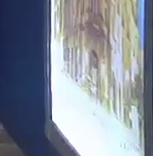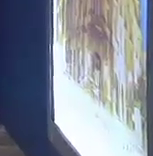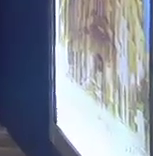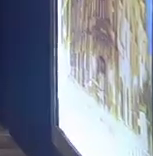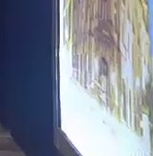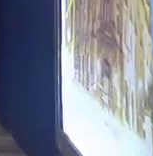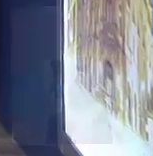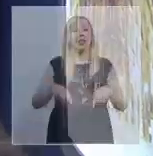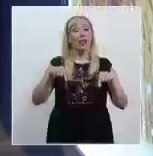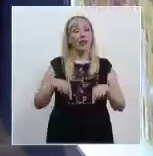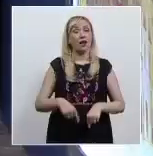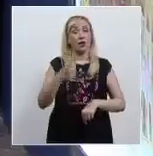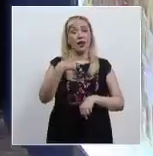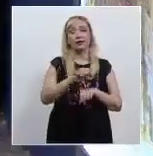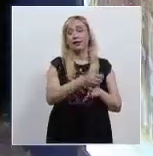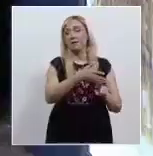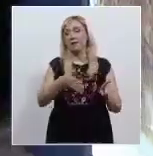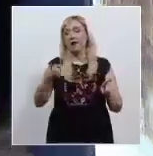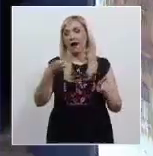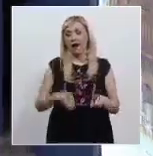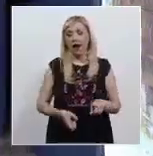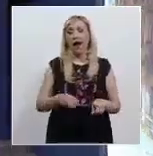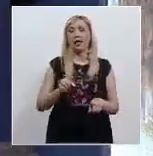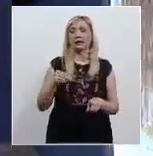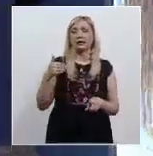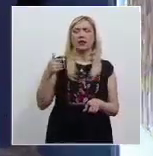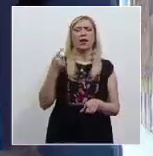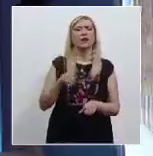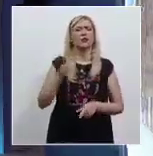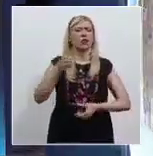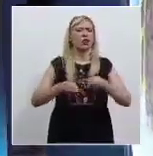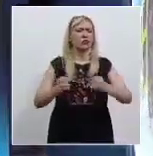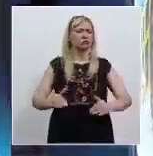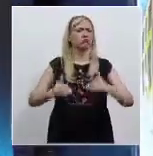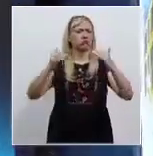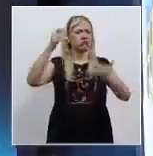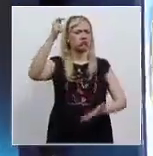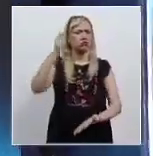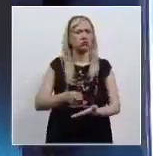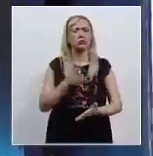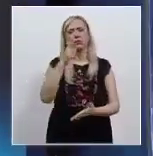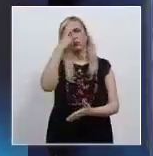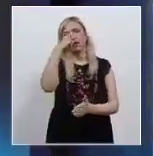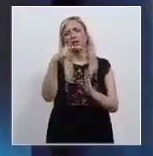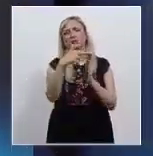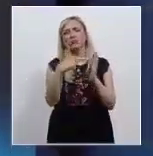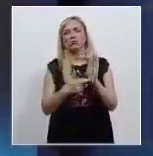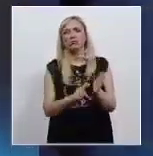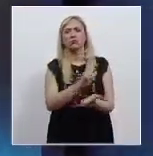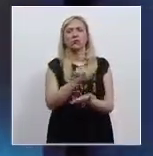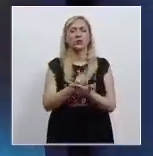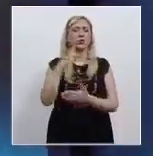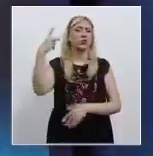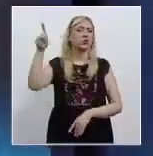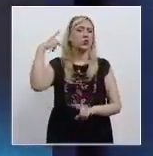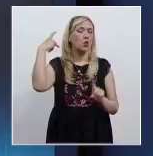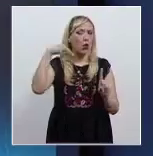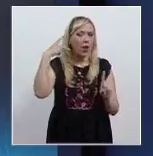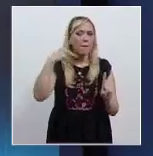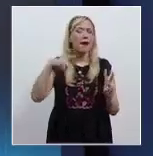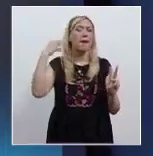Esta semana el Pleno de la Corte resolvió diversos asuntos relacionados con marcos normativos de los estados de Puebla,